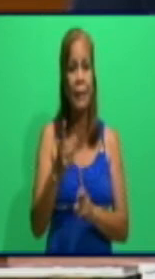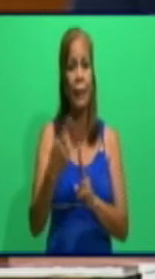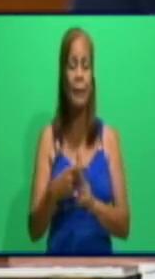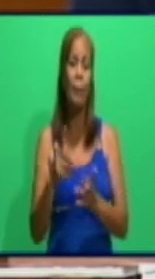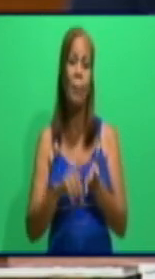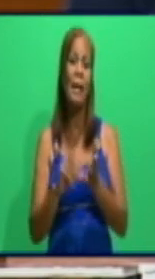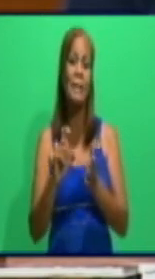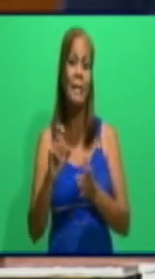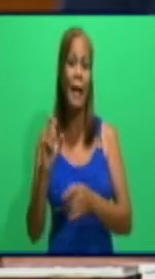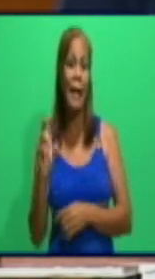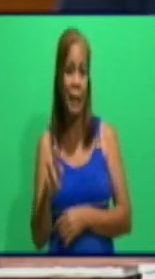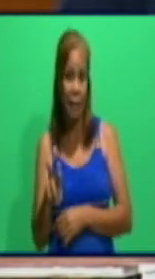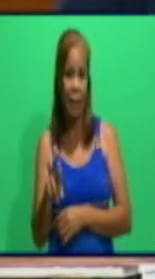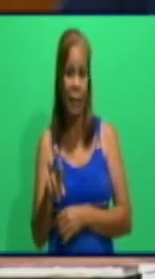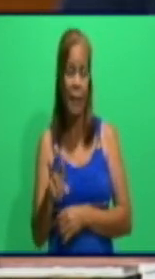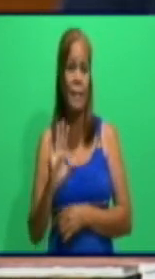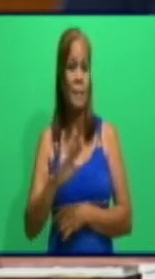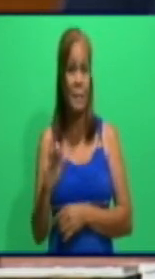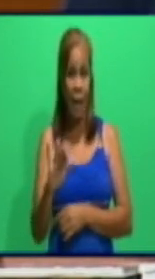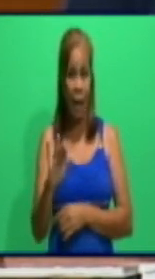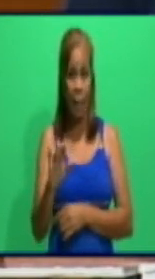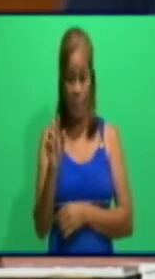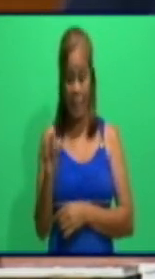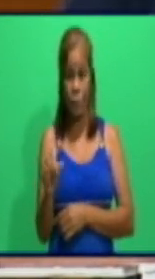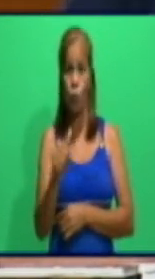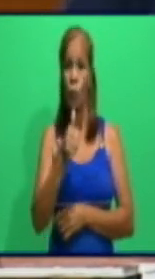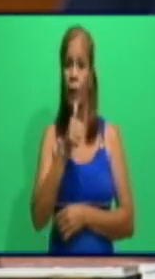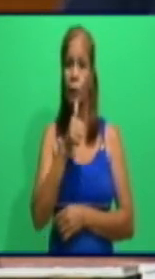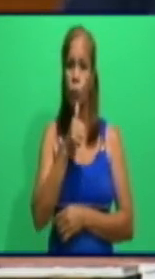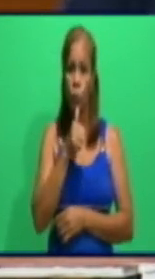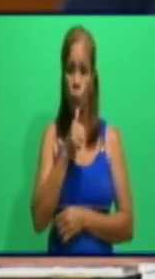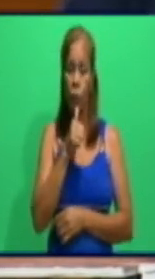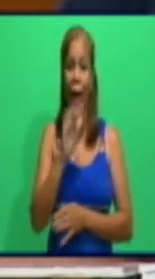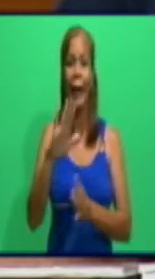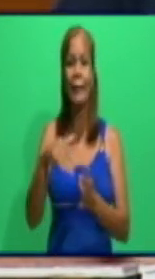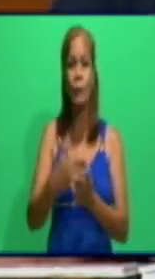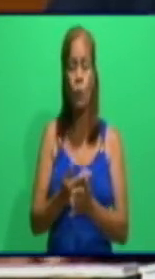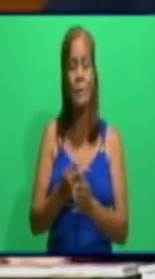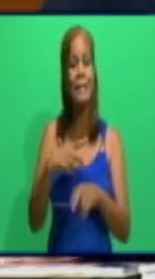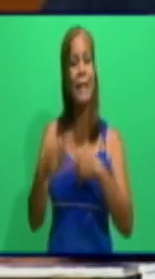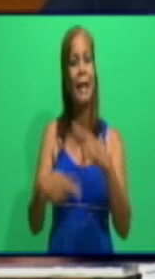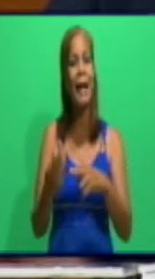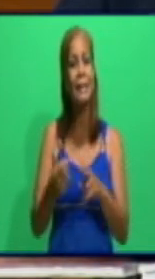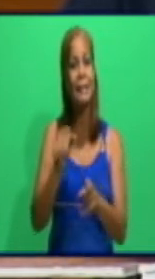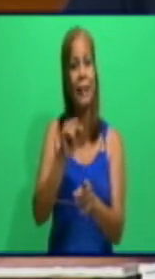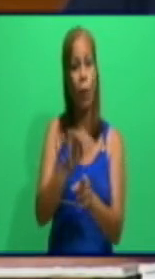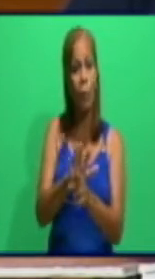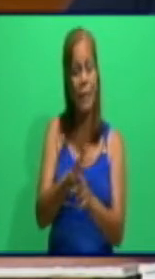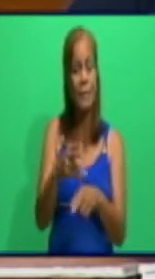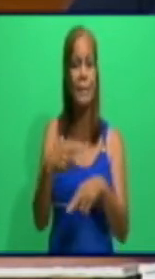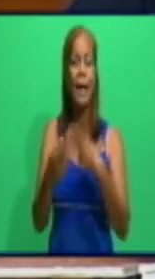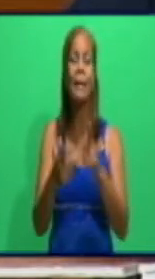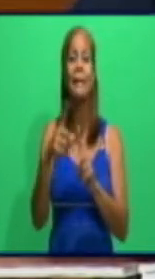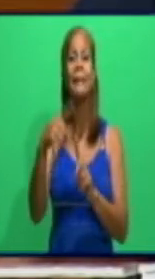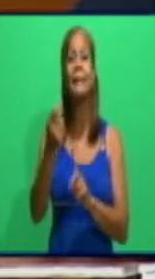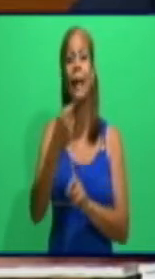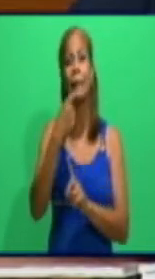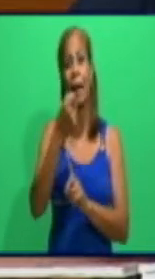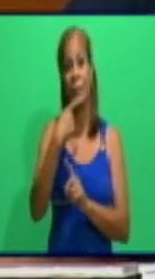desde que el paciente ya ingresa a un centro de sospechosos, se le comienza el tratamiento de primera línea con el interferón.